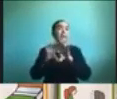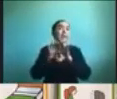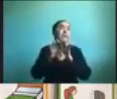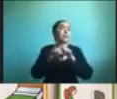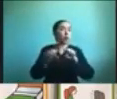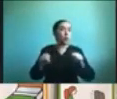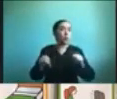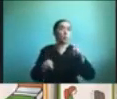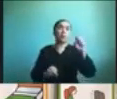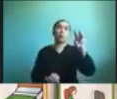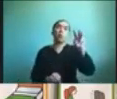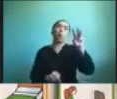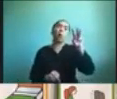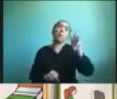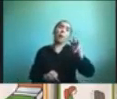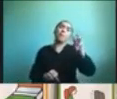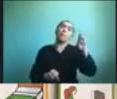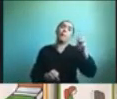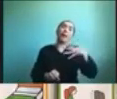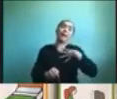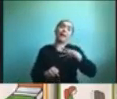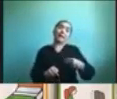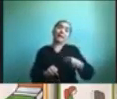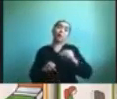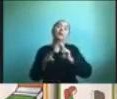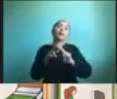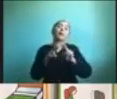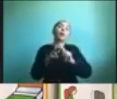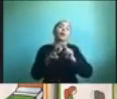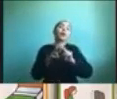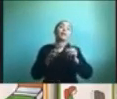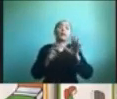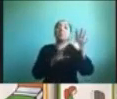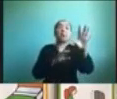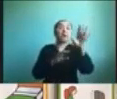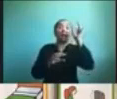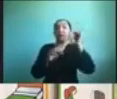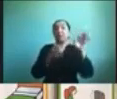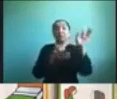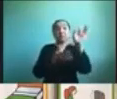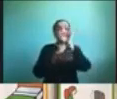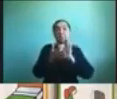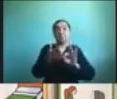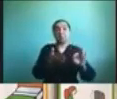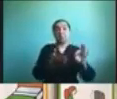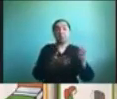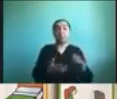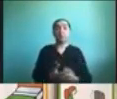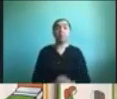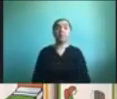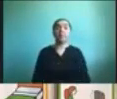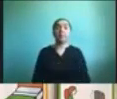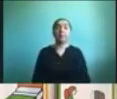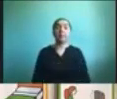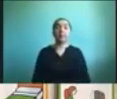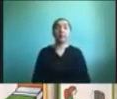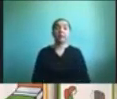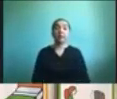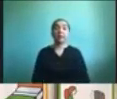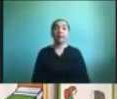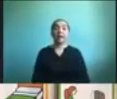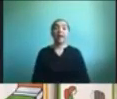de qué vamos a hacer cada uno de estos días y elegir las imágenes en este periodo tampoco tenemos